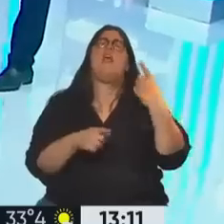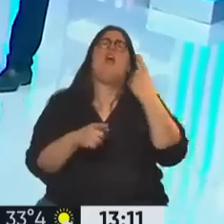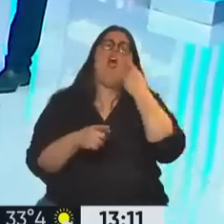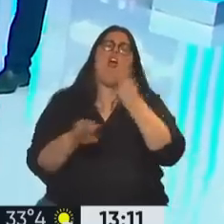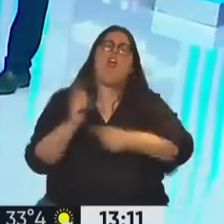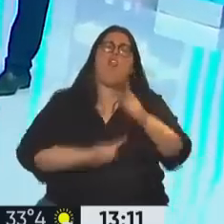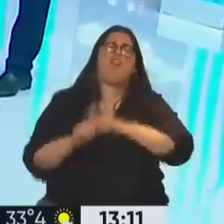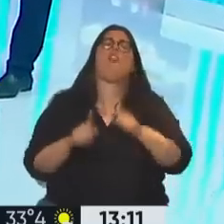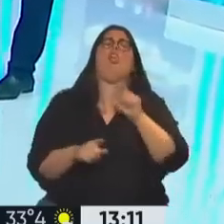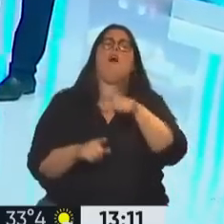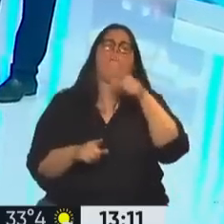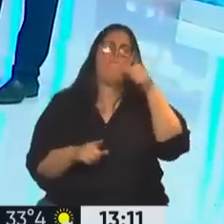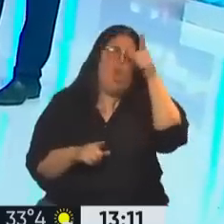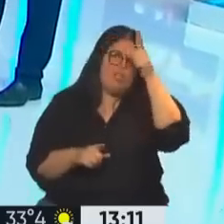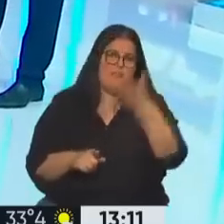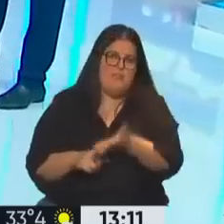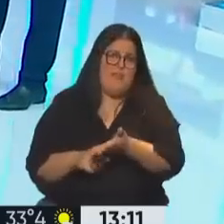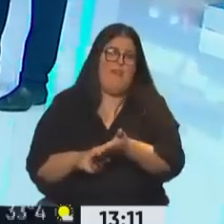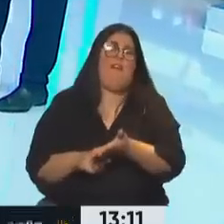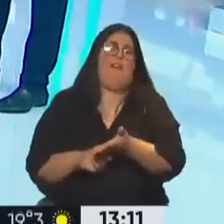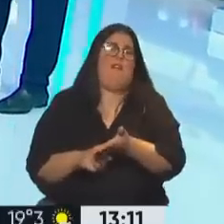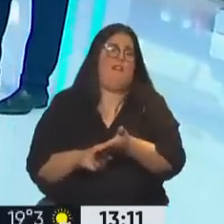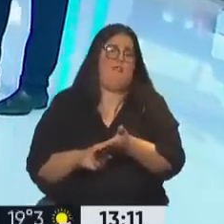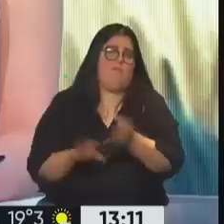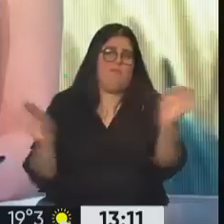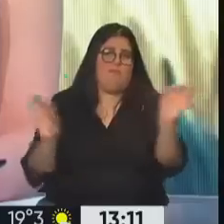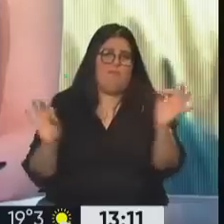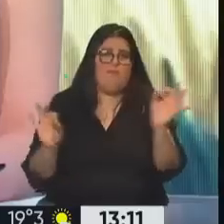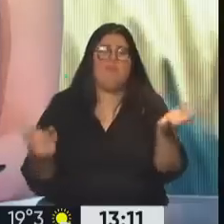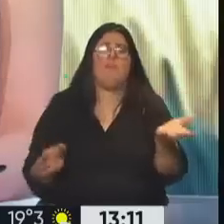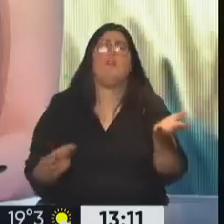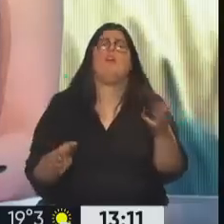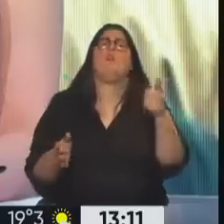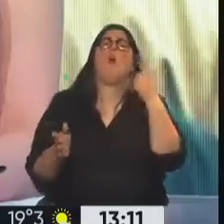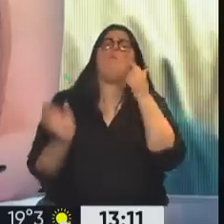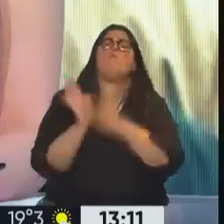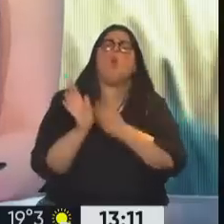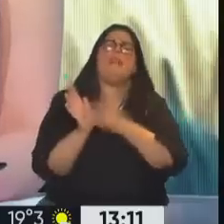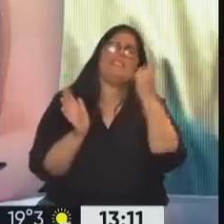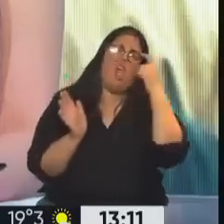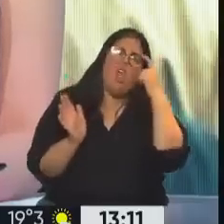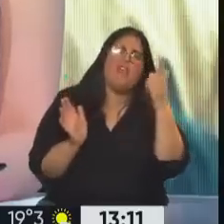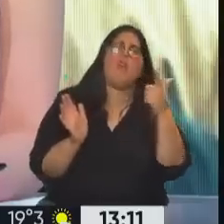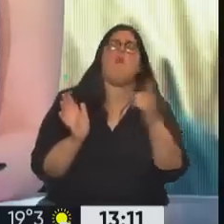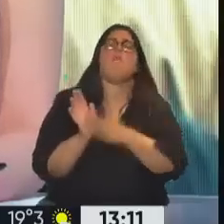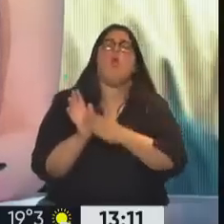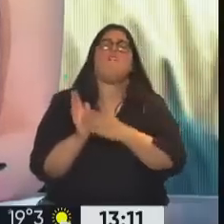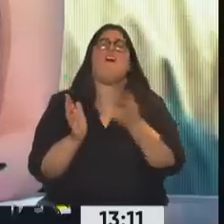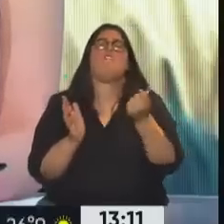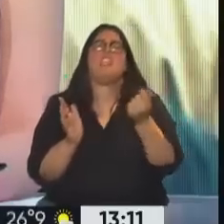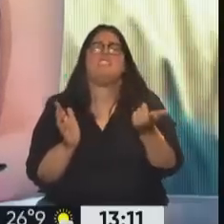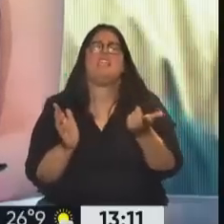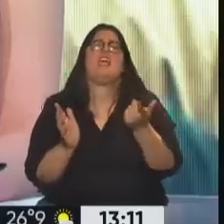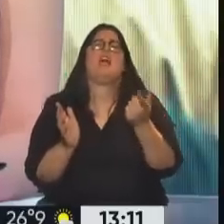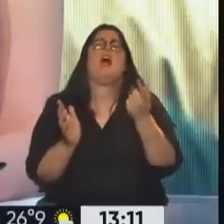tienen espíritu de cuerpo, no controlan nada, eliminaron las pruebas de confianza, pruebas psicológicas, investigación financiera, pruebas con el